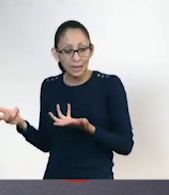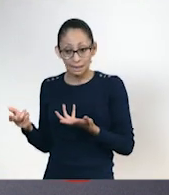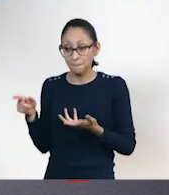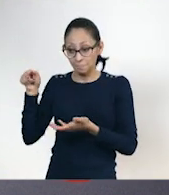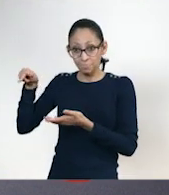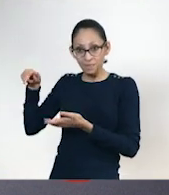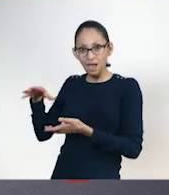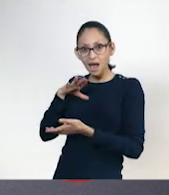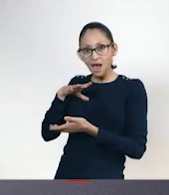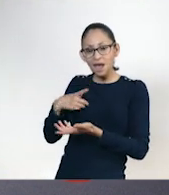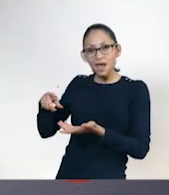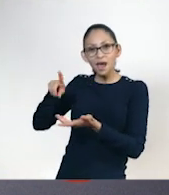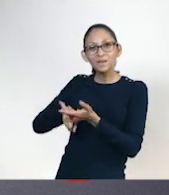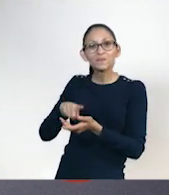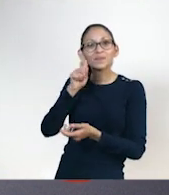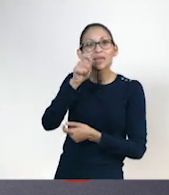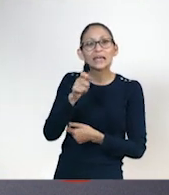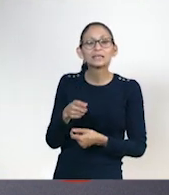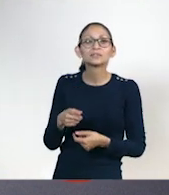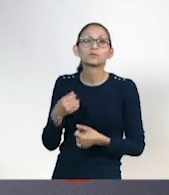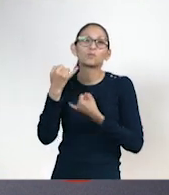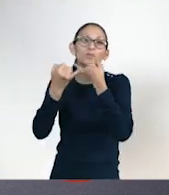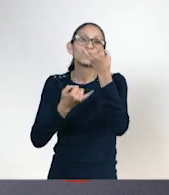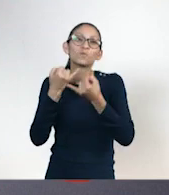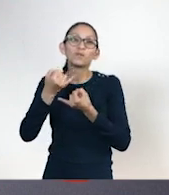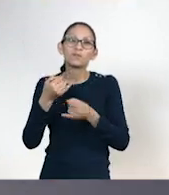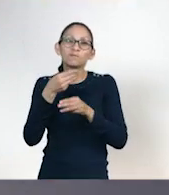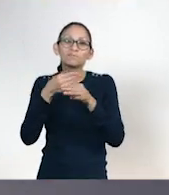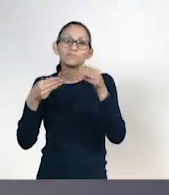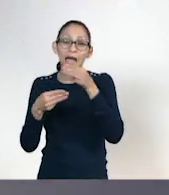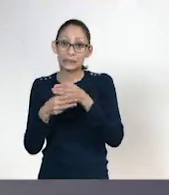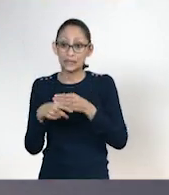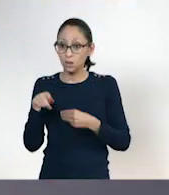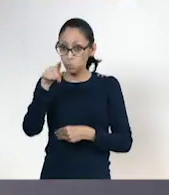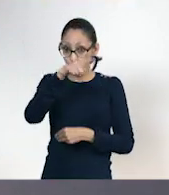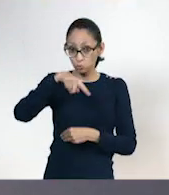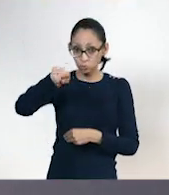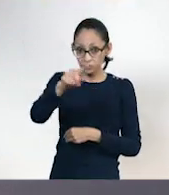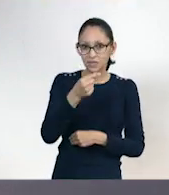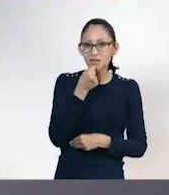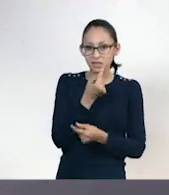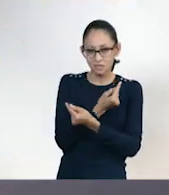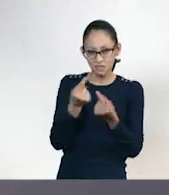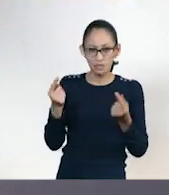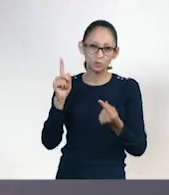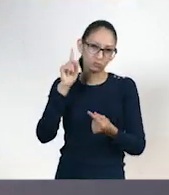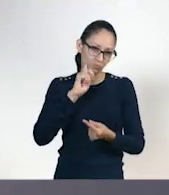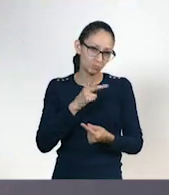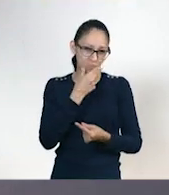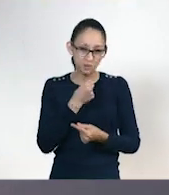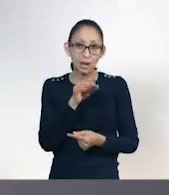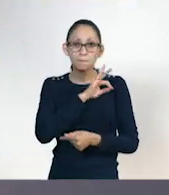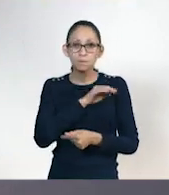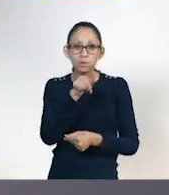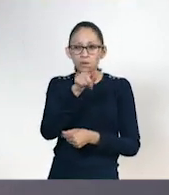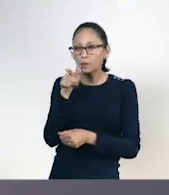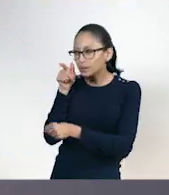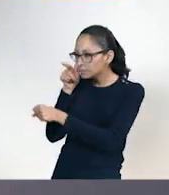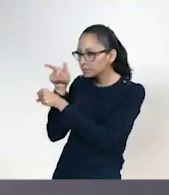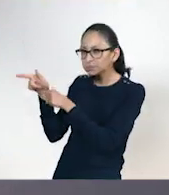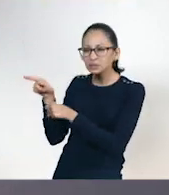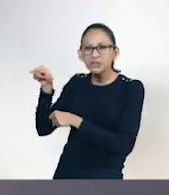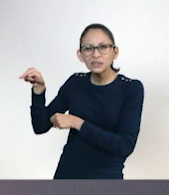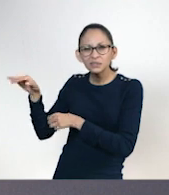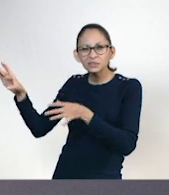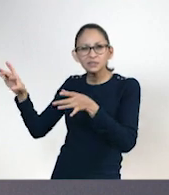unos implementos deportivos. Y tú, junto con las niñas y niños que nos ven desde casa, nos ayudarán a identificar en qué